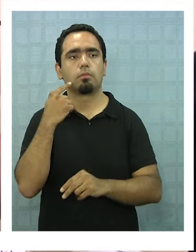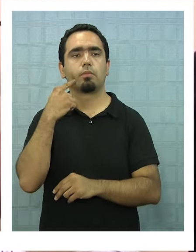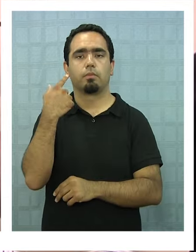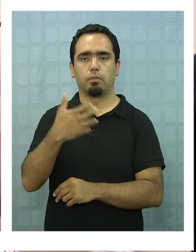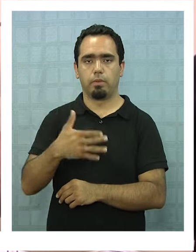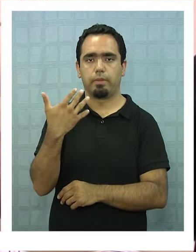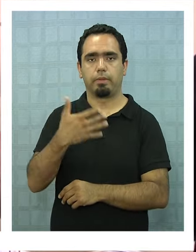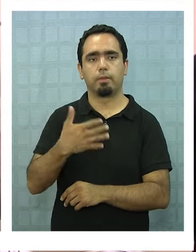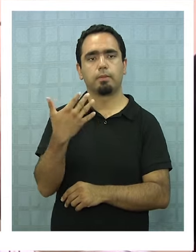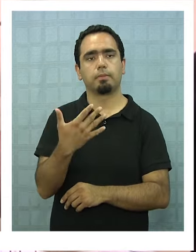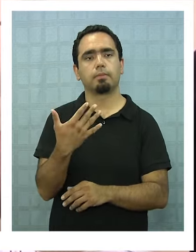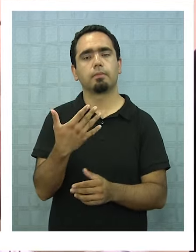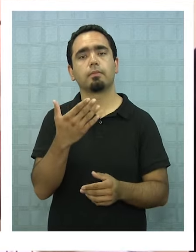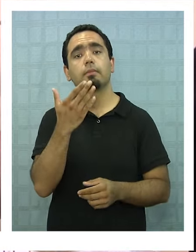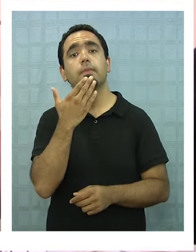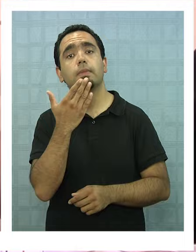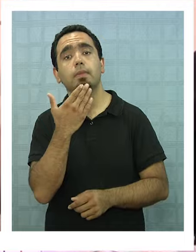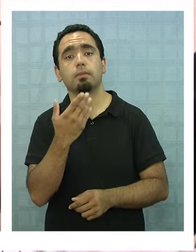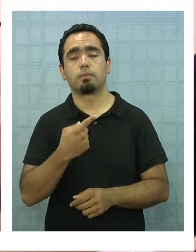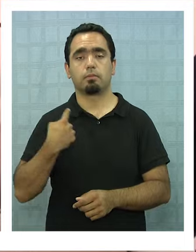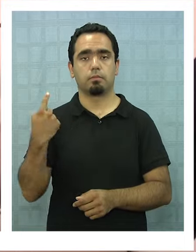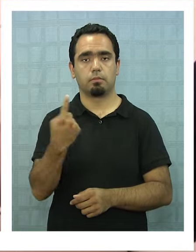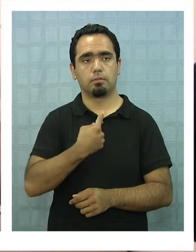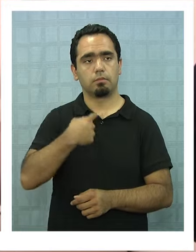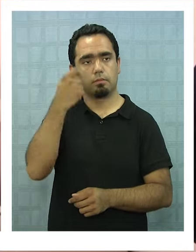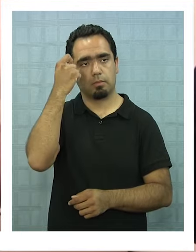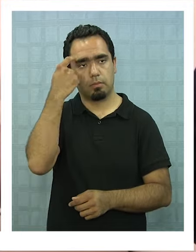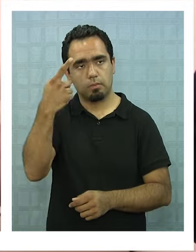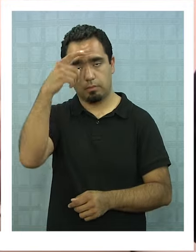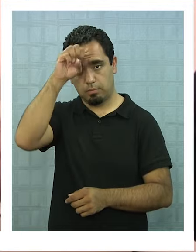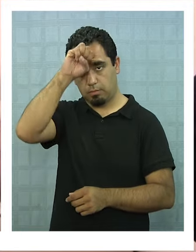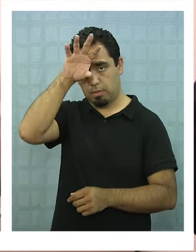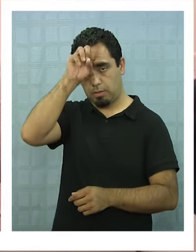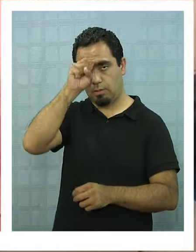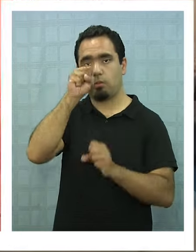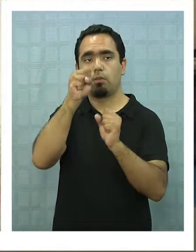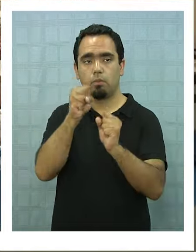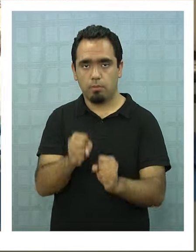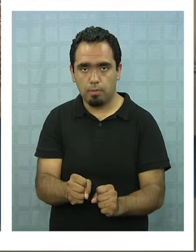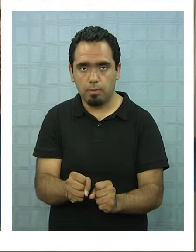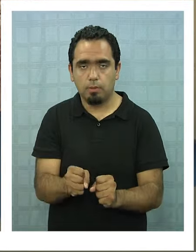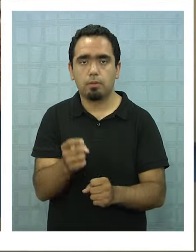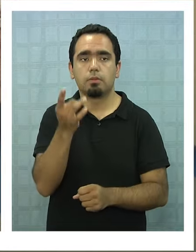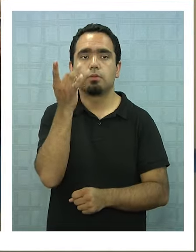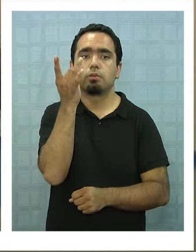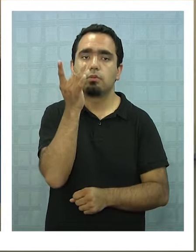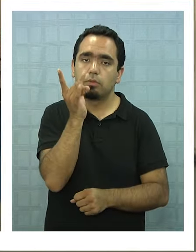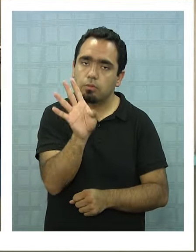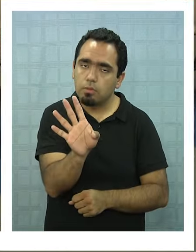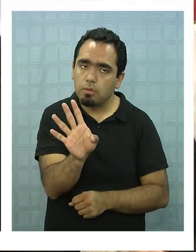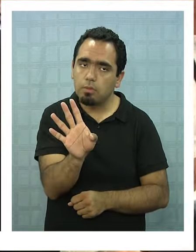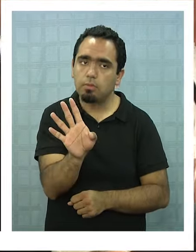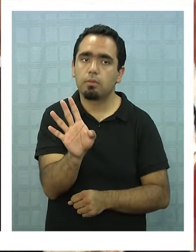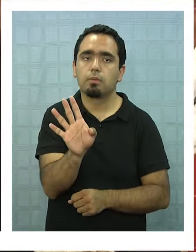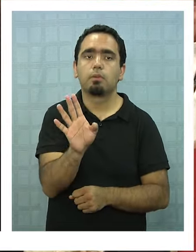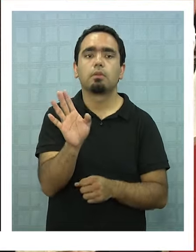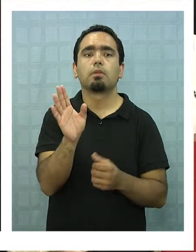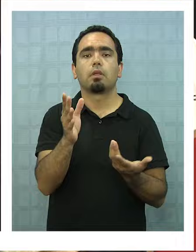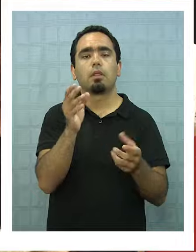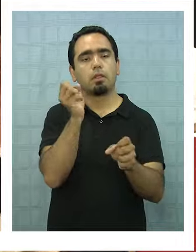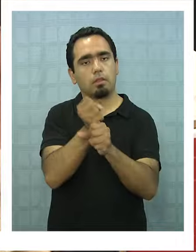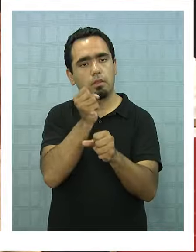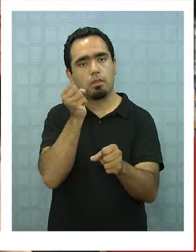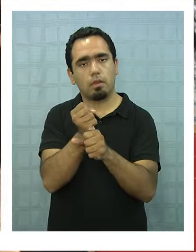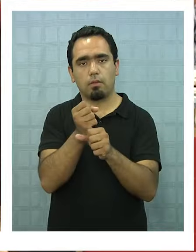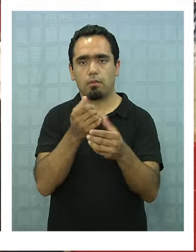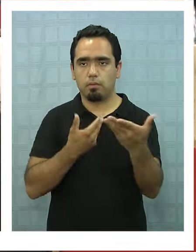compañía es muy importante. Entendemos que la minería es posible solo en la